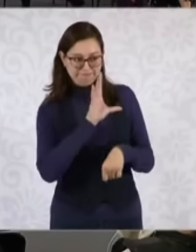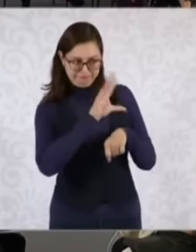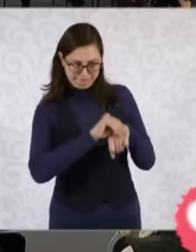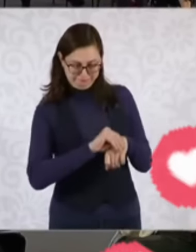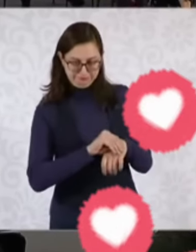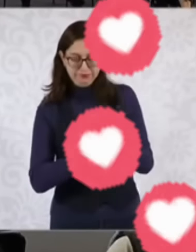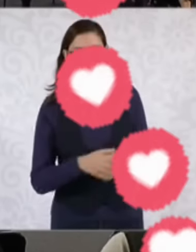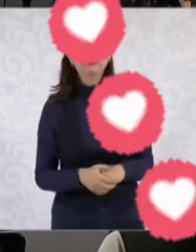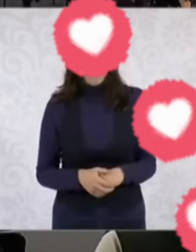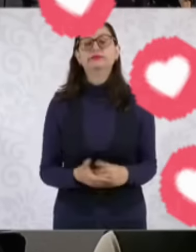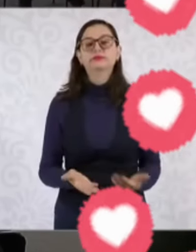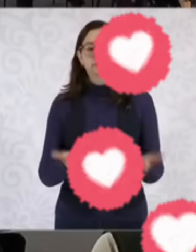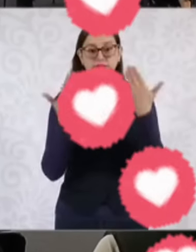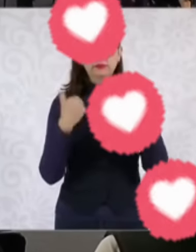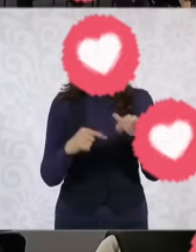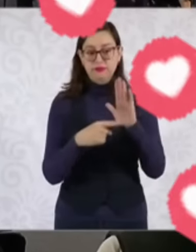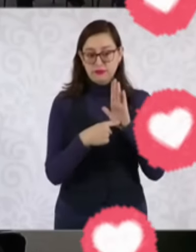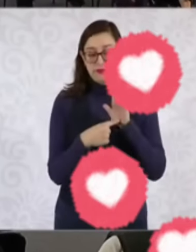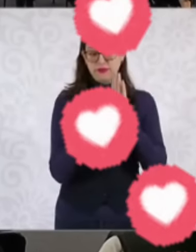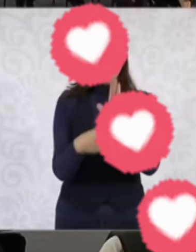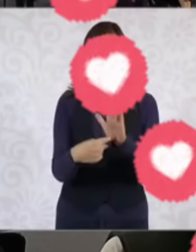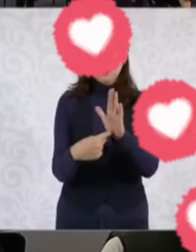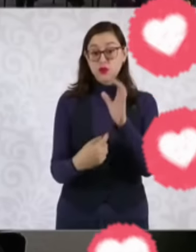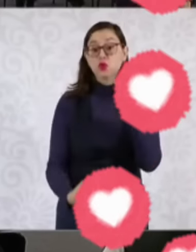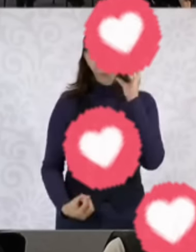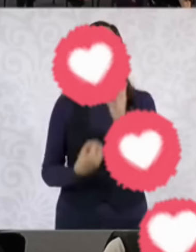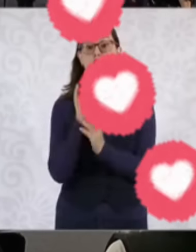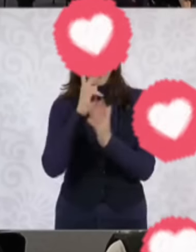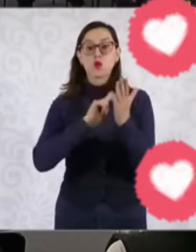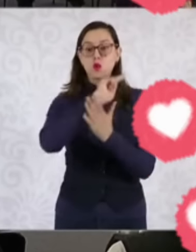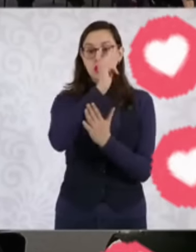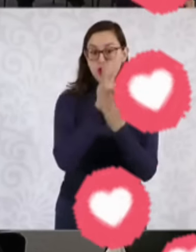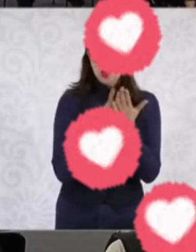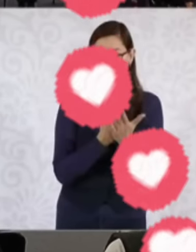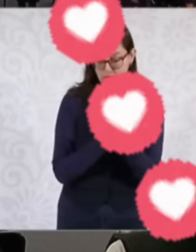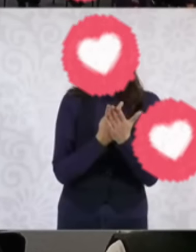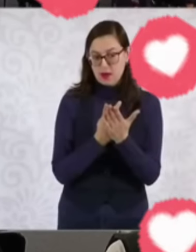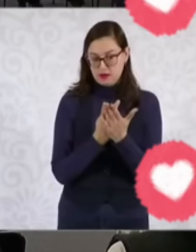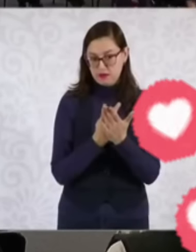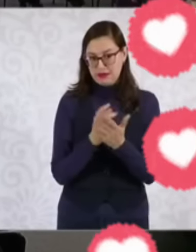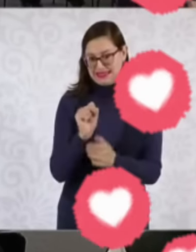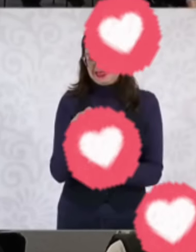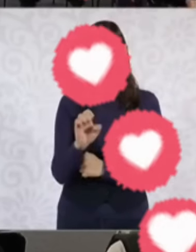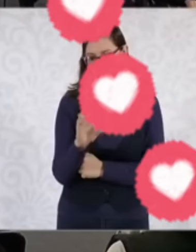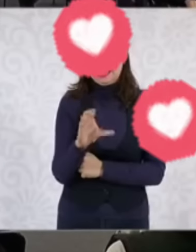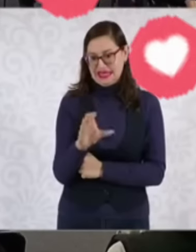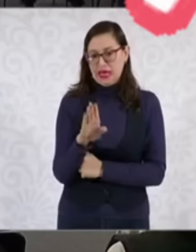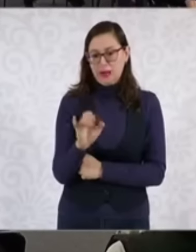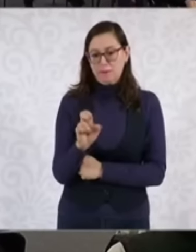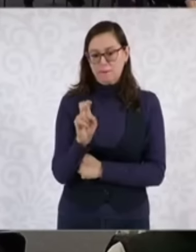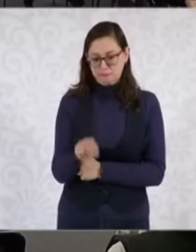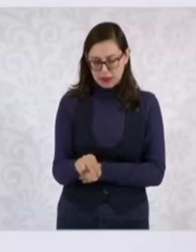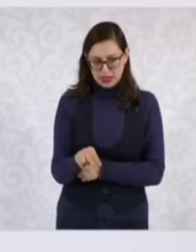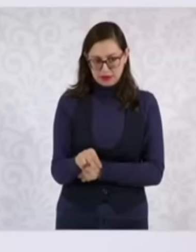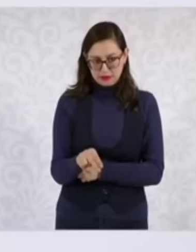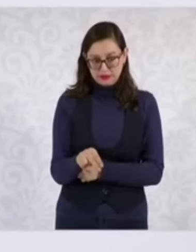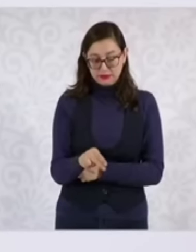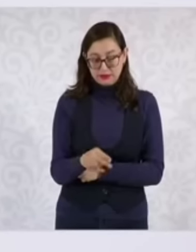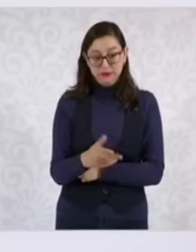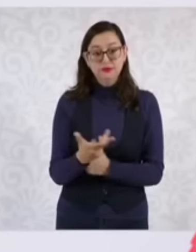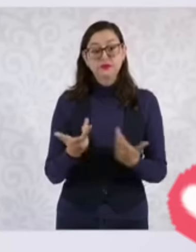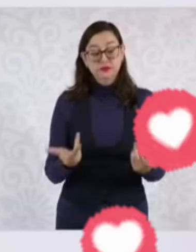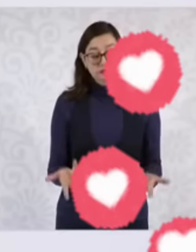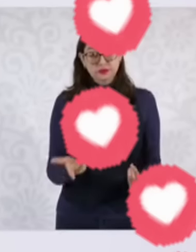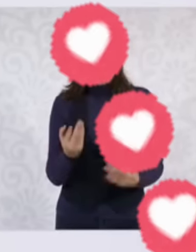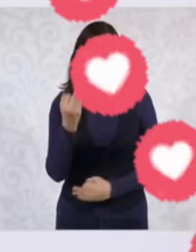a presentar un programa de bienestar, del cual la Presidenta se ha comprometido con